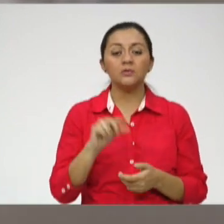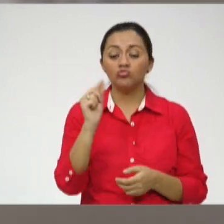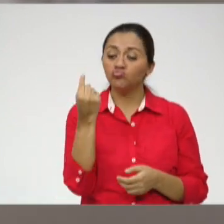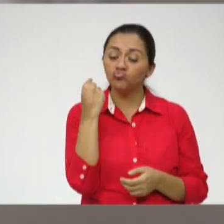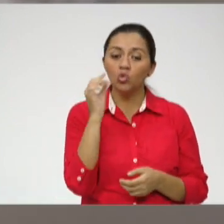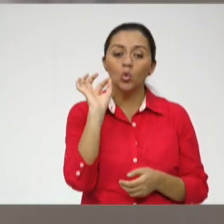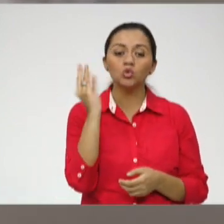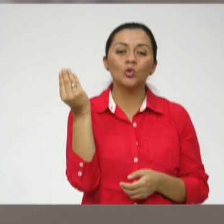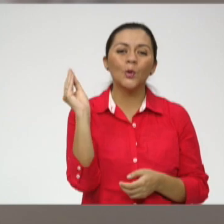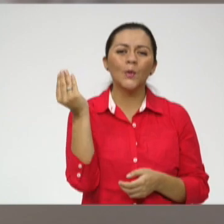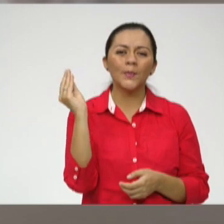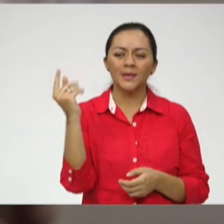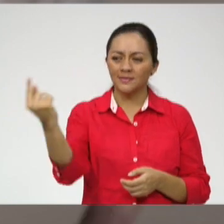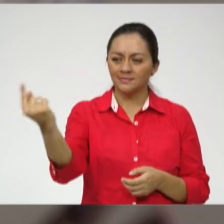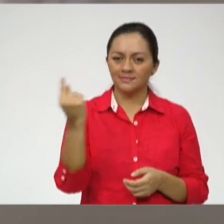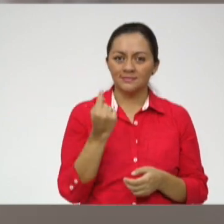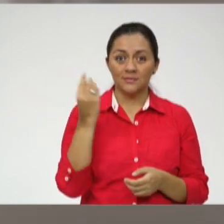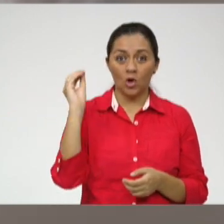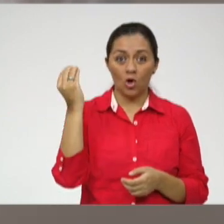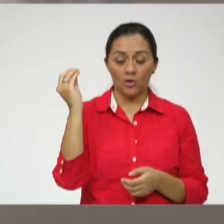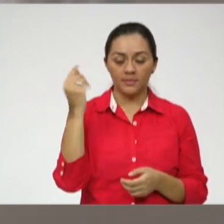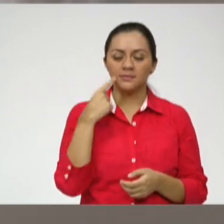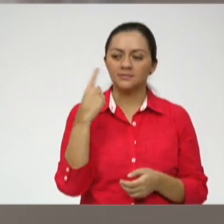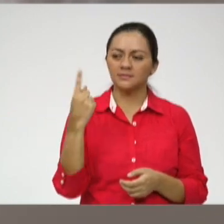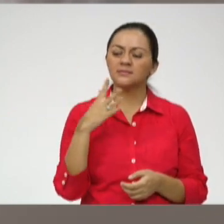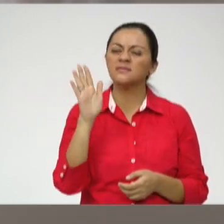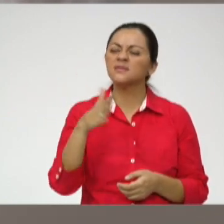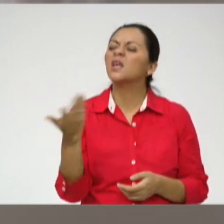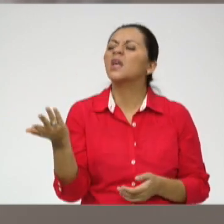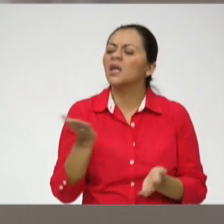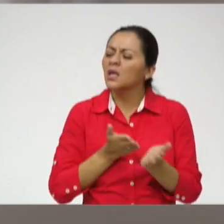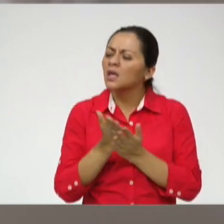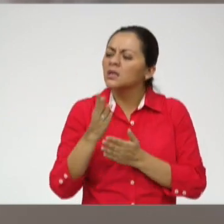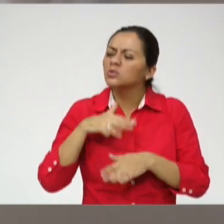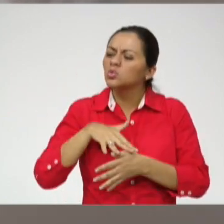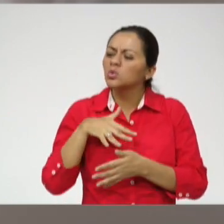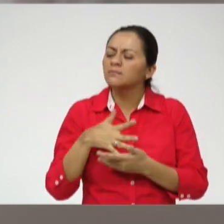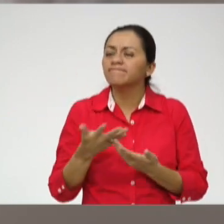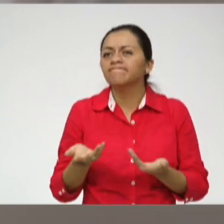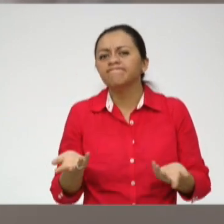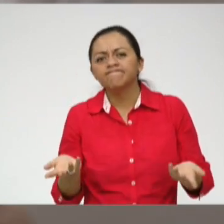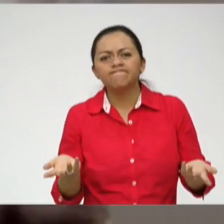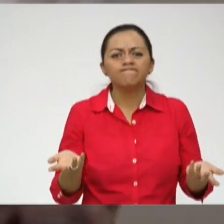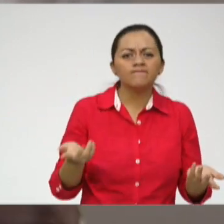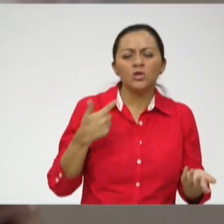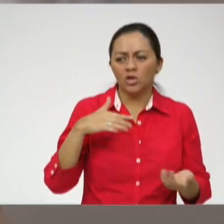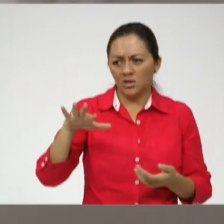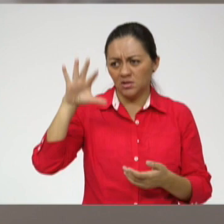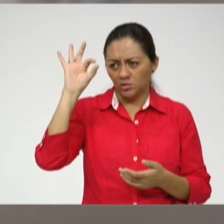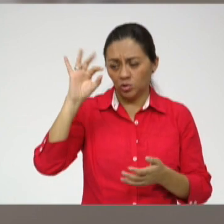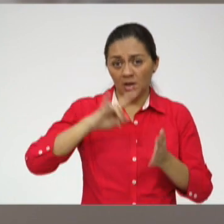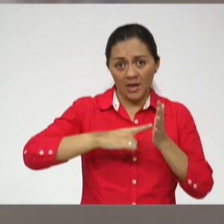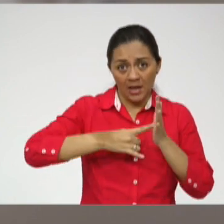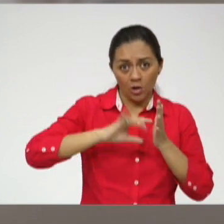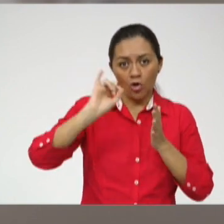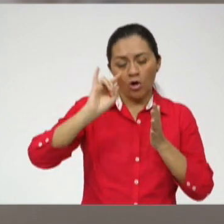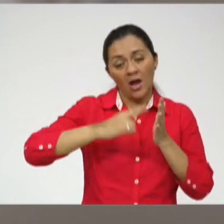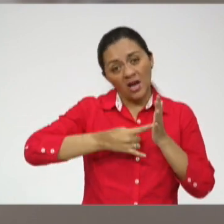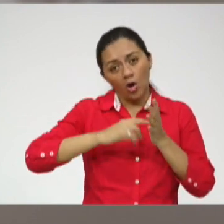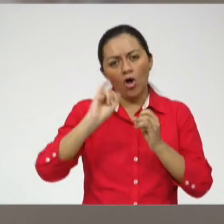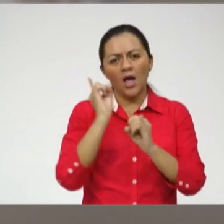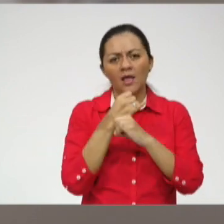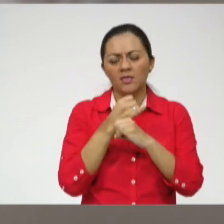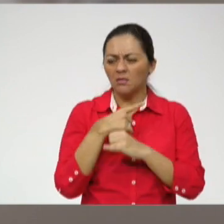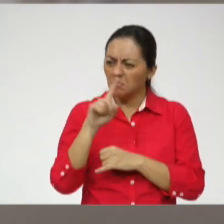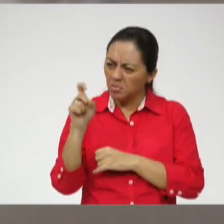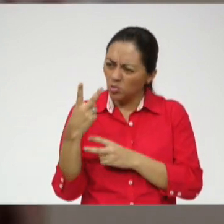chico, ¿no? Que en la única te decía, bueno, ¿y qué carrera quieres seguir? Dice, bueno, yo tengo que escoger entre ingeniería o arquitectura. Le digo,